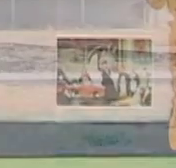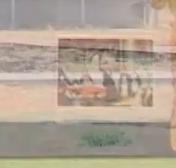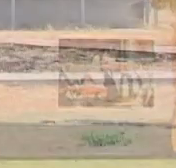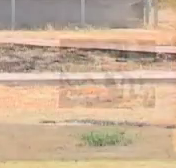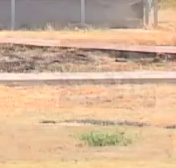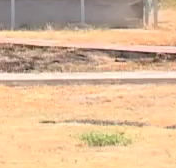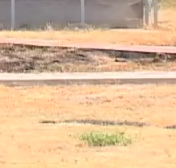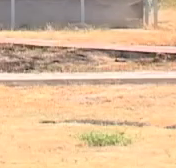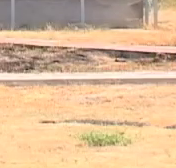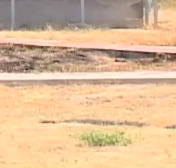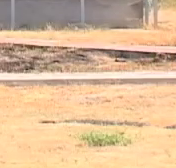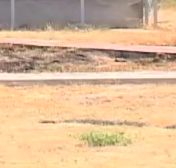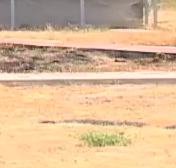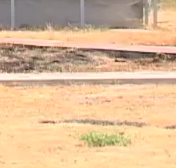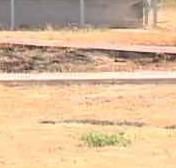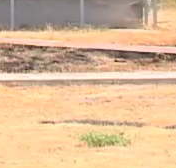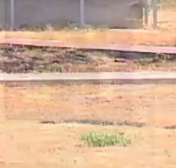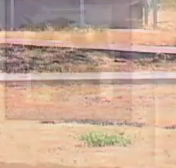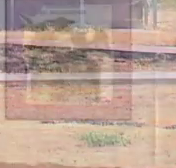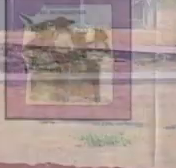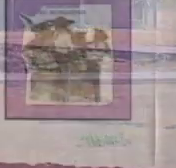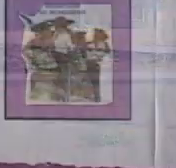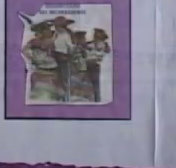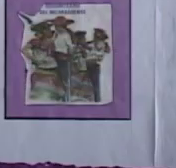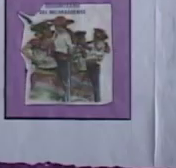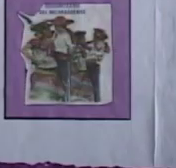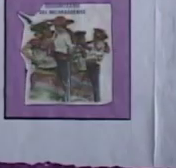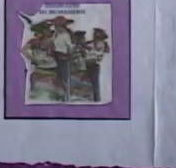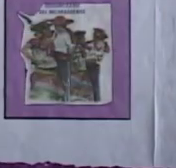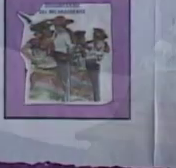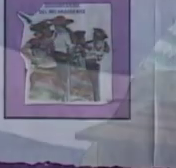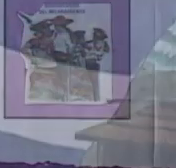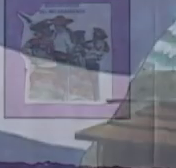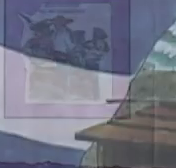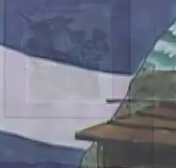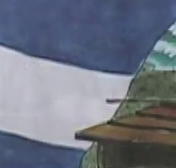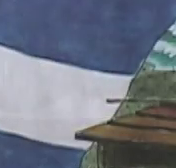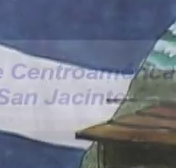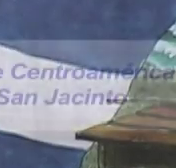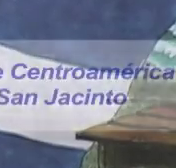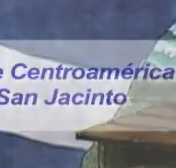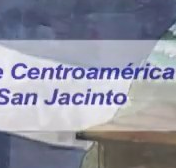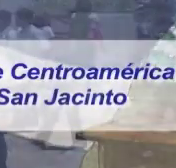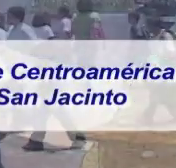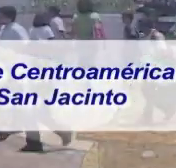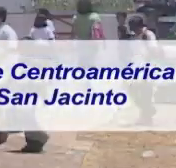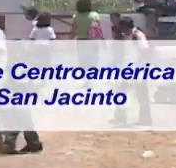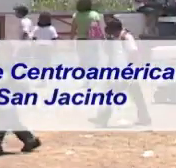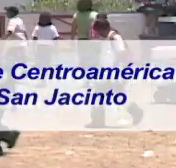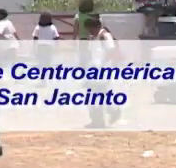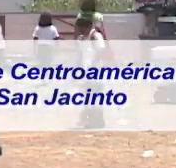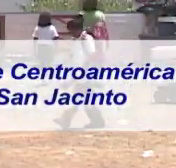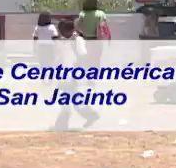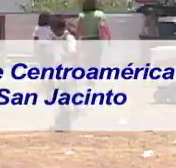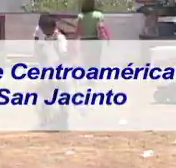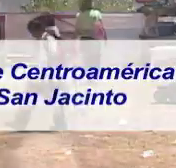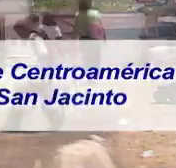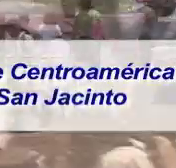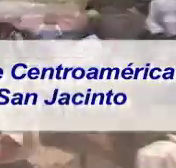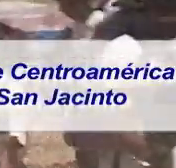figuras sobresalientes de nuestra historia. El decreto legislativo instituye la Semana de la Patria,